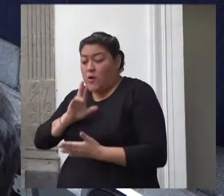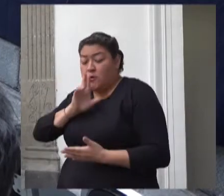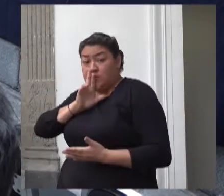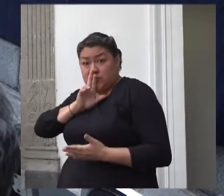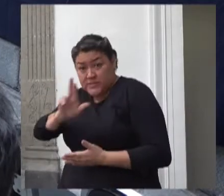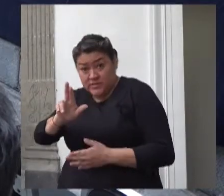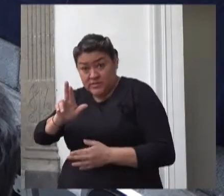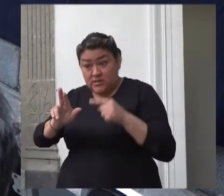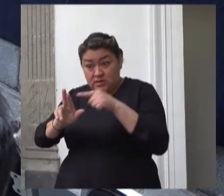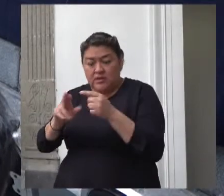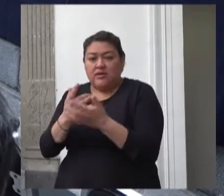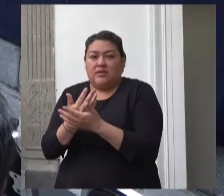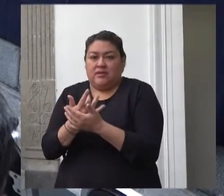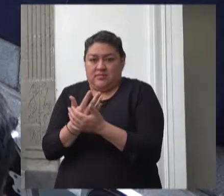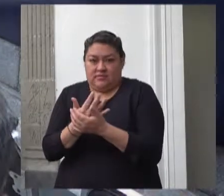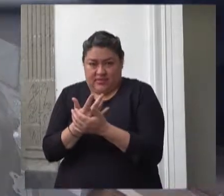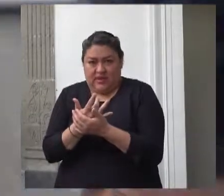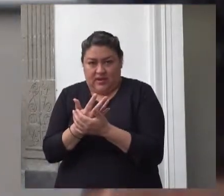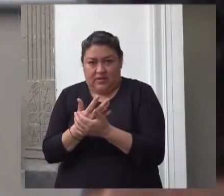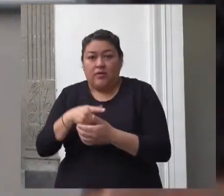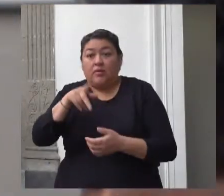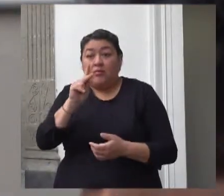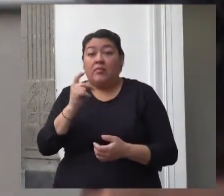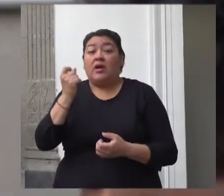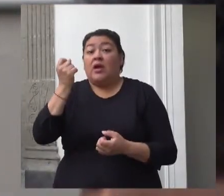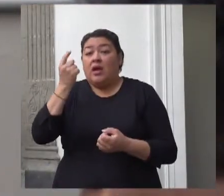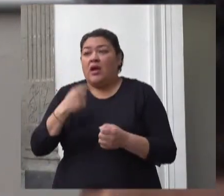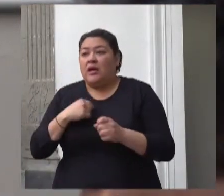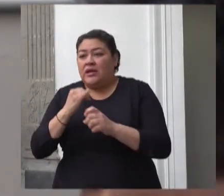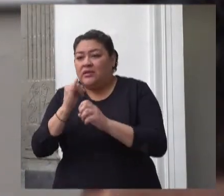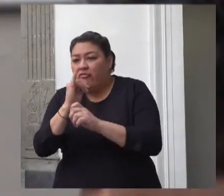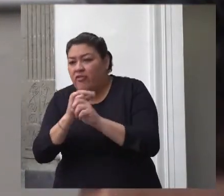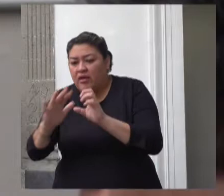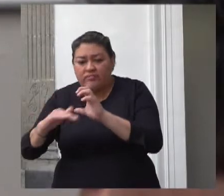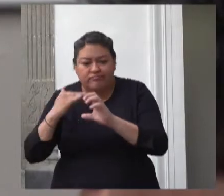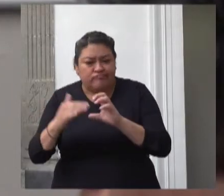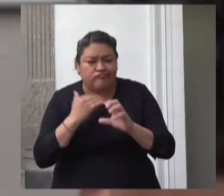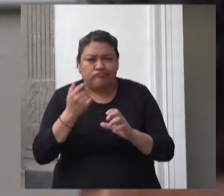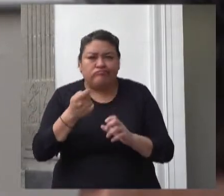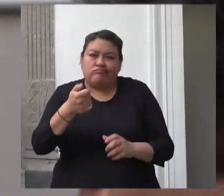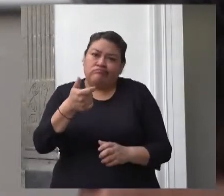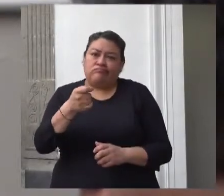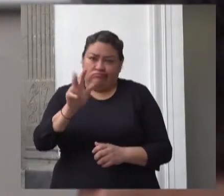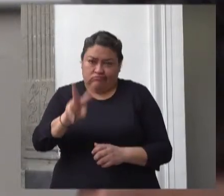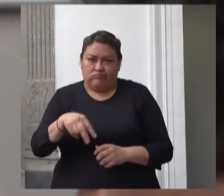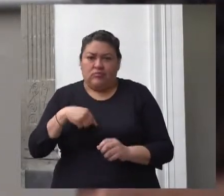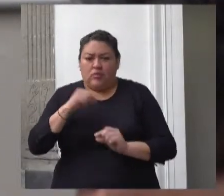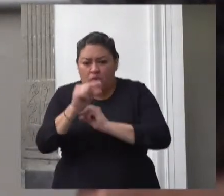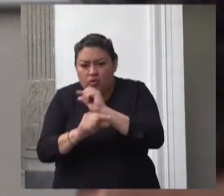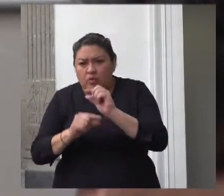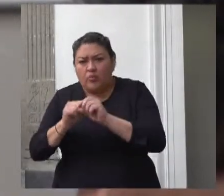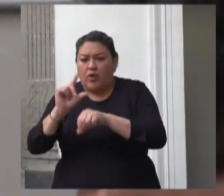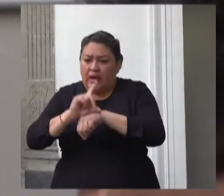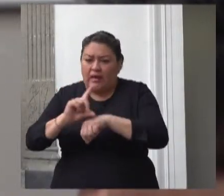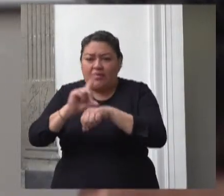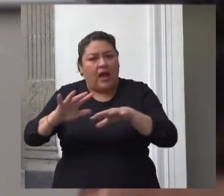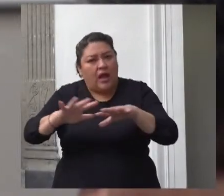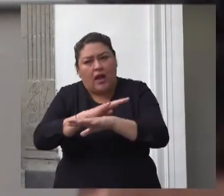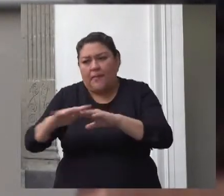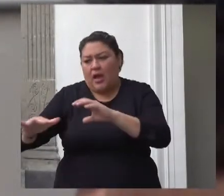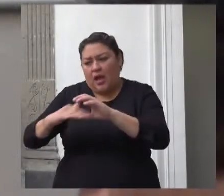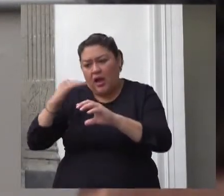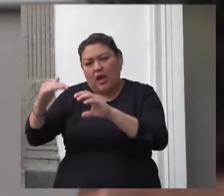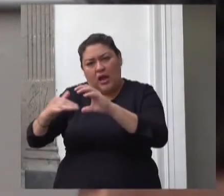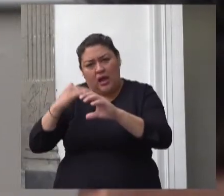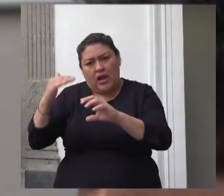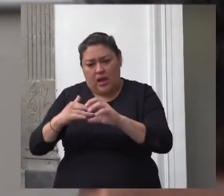del juicio de amparo pero son pocos los datos que nos han enviado esto va fluyendo día con día y